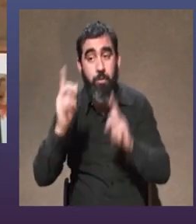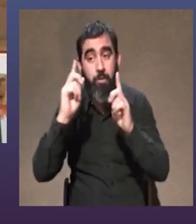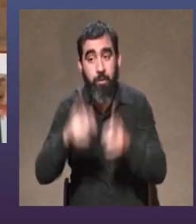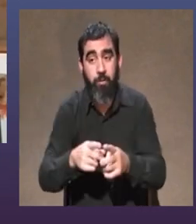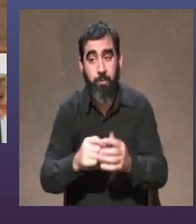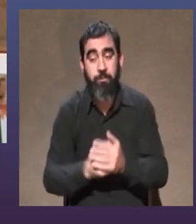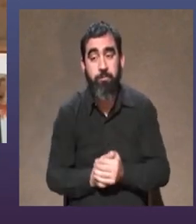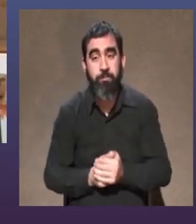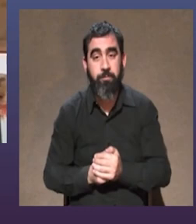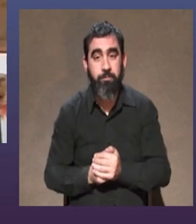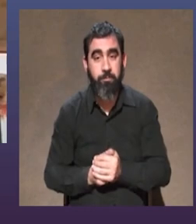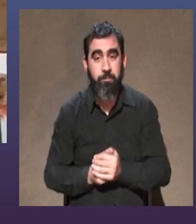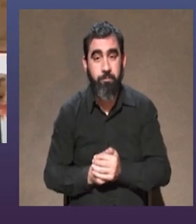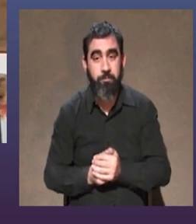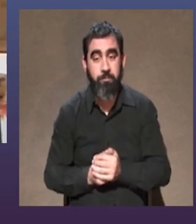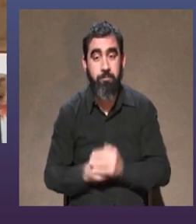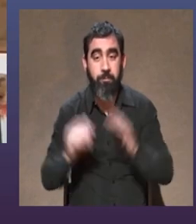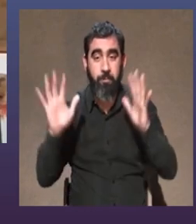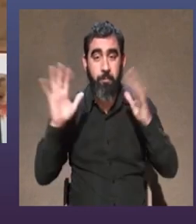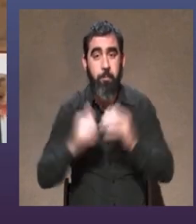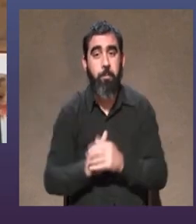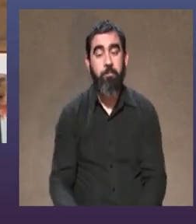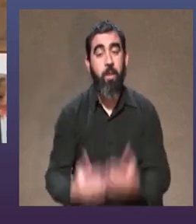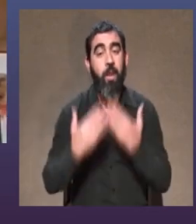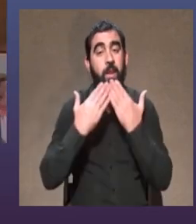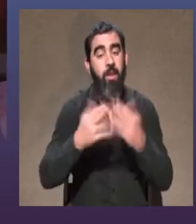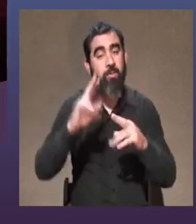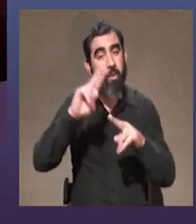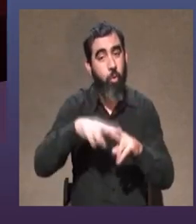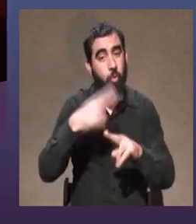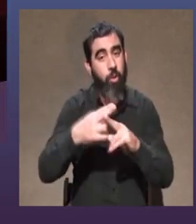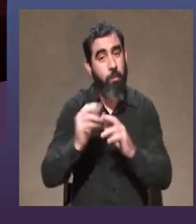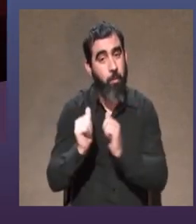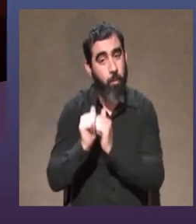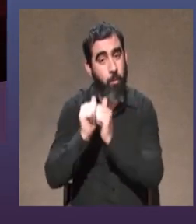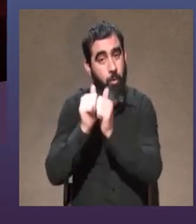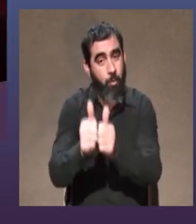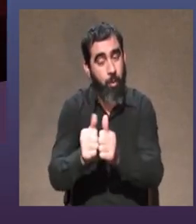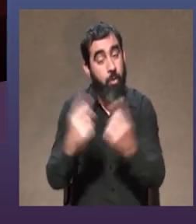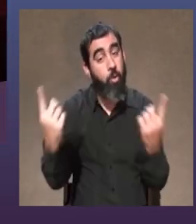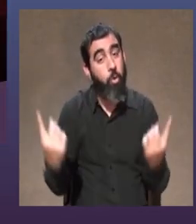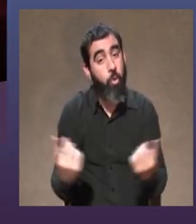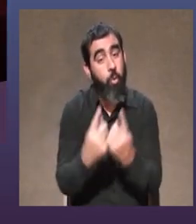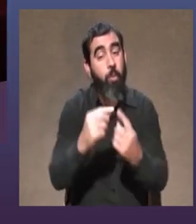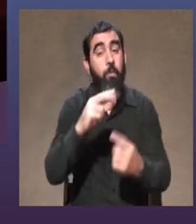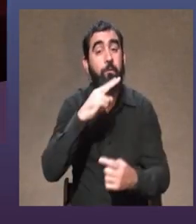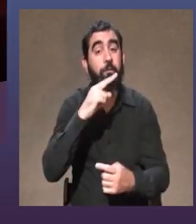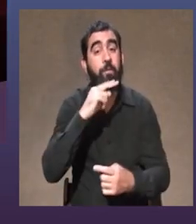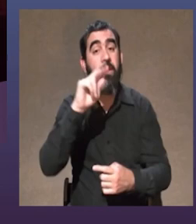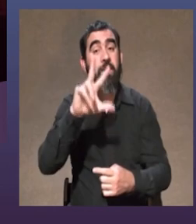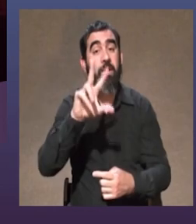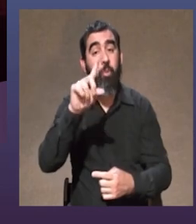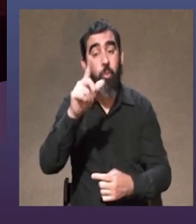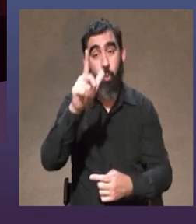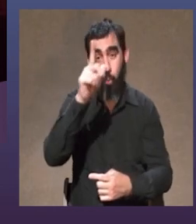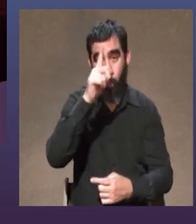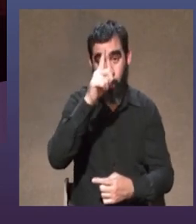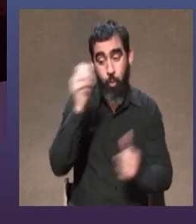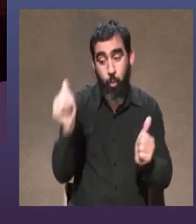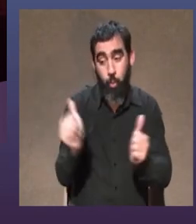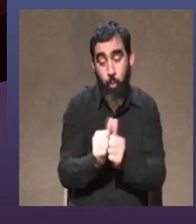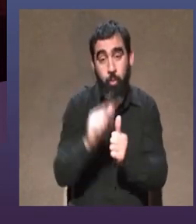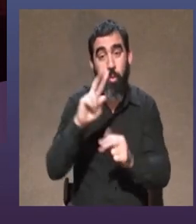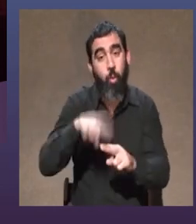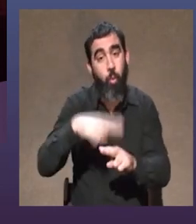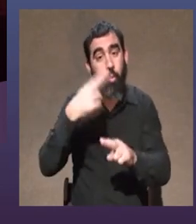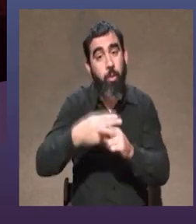y nos reencontramos en cualquier momento adiós gracias una vez más por acompañarnos nos reencontramos el viernes 31 de julio